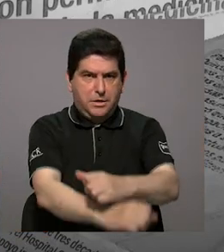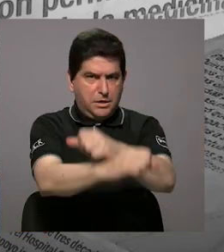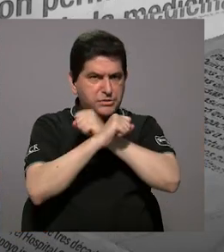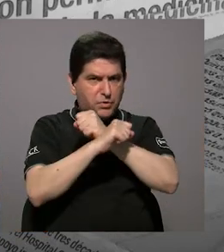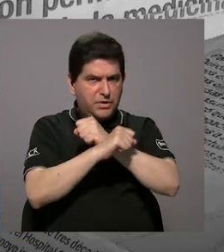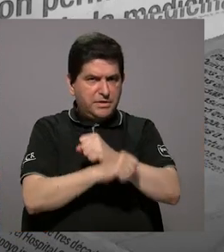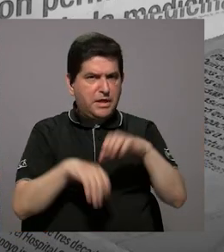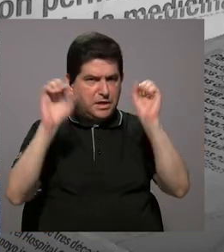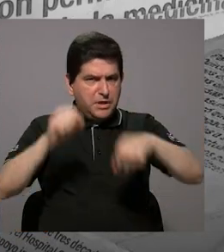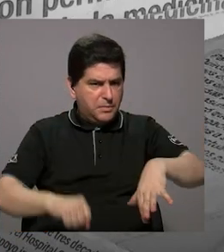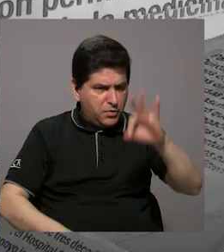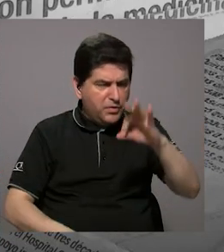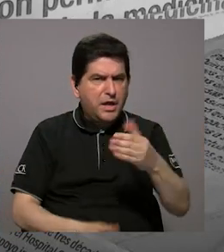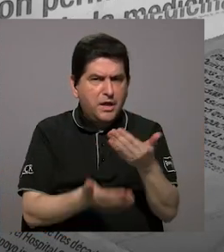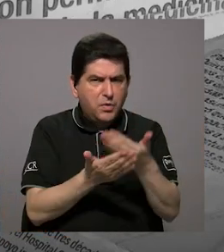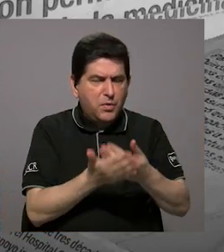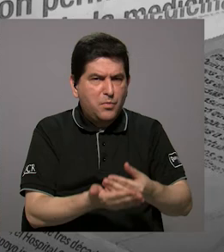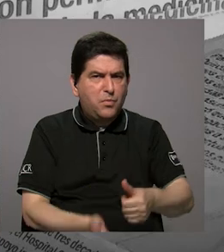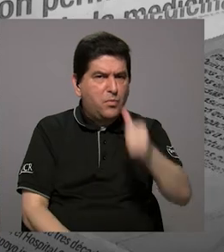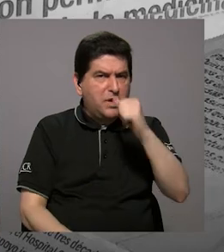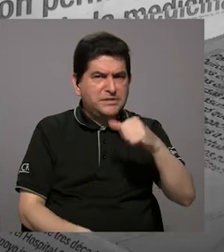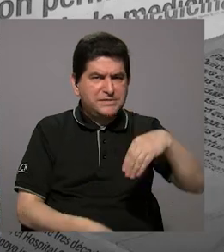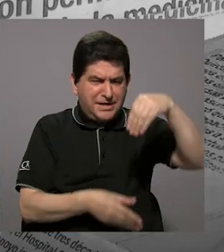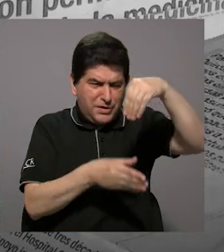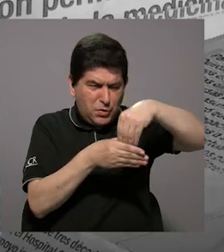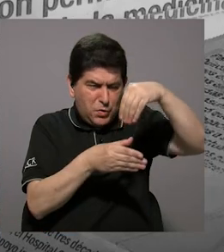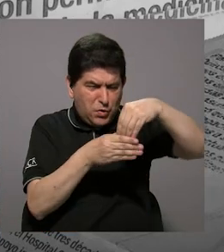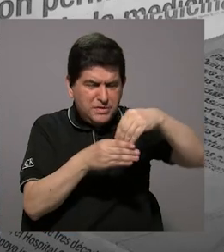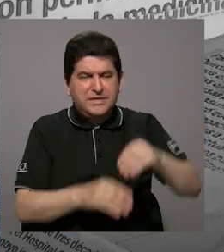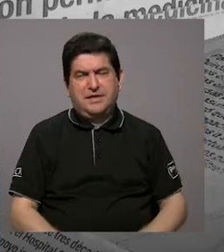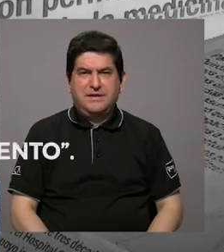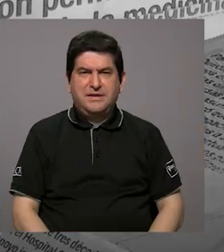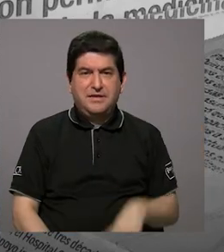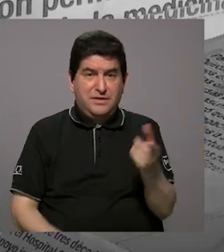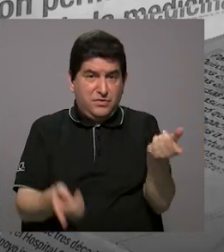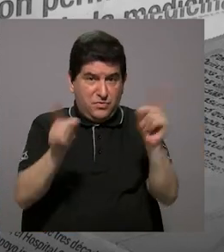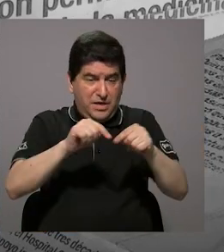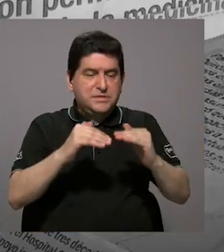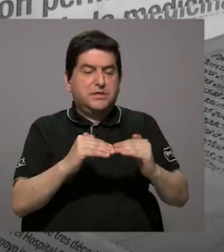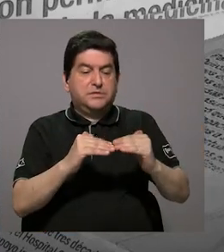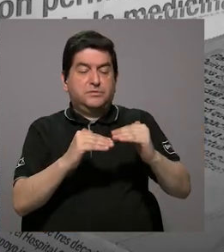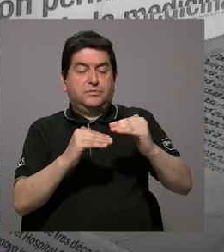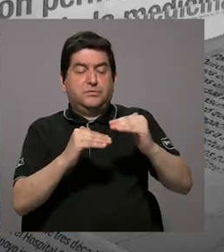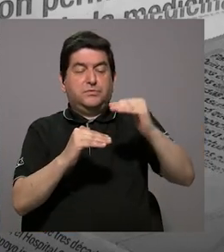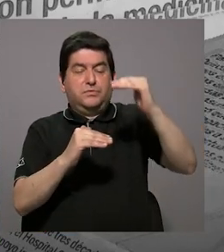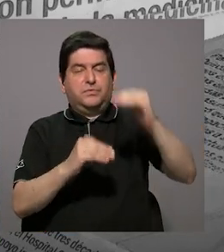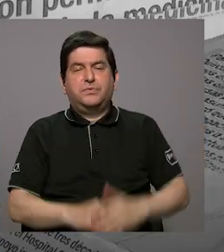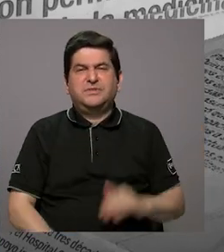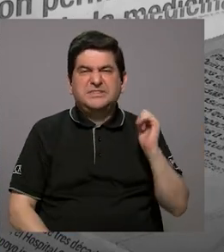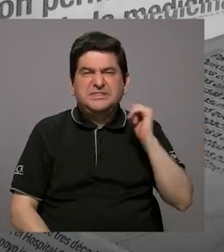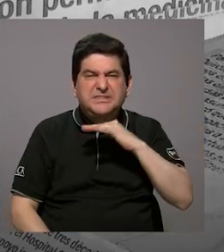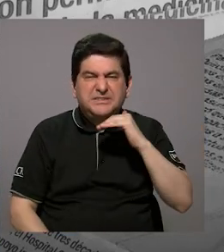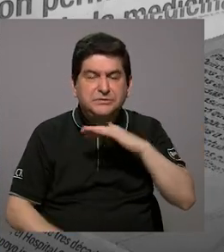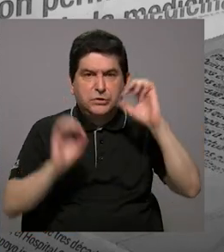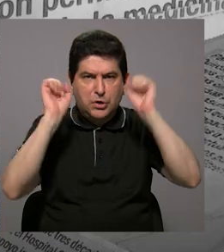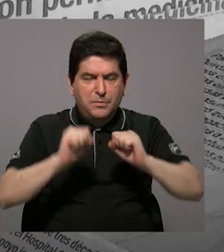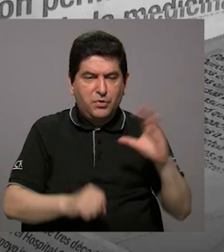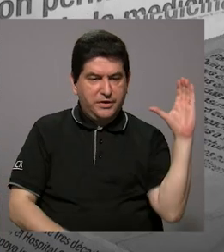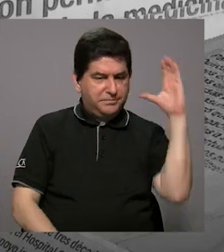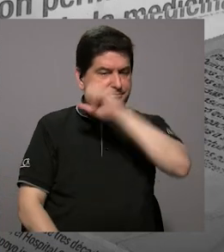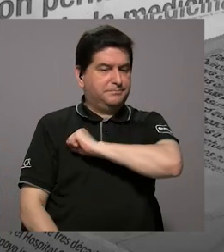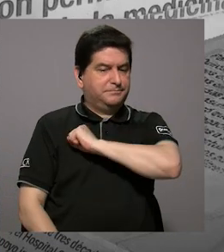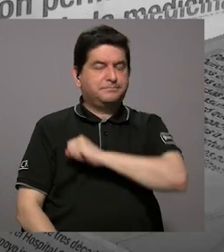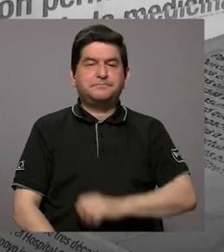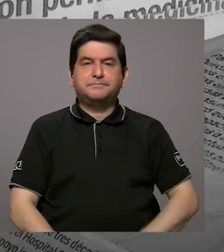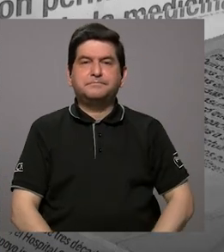asegurarse de obtener muestras de agua con una concentración un poco mayor de los contaminantes para poderlos